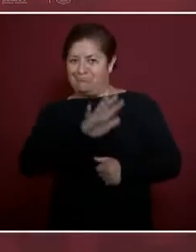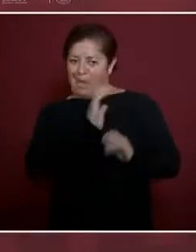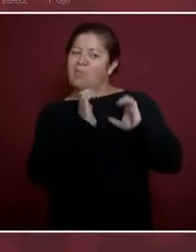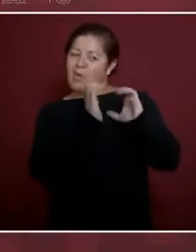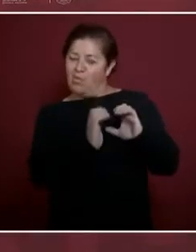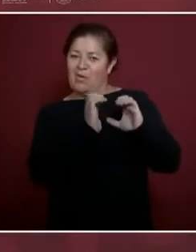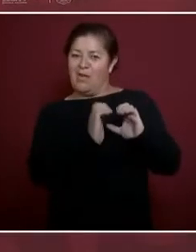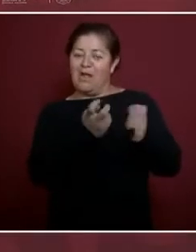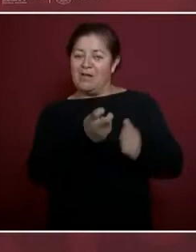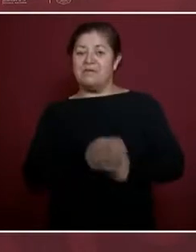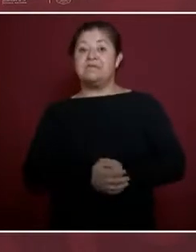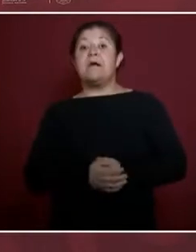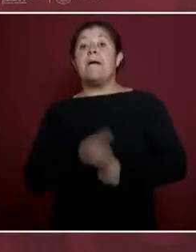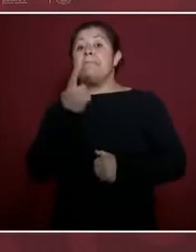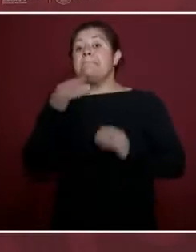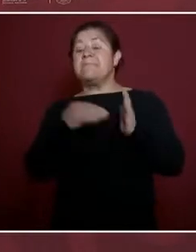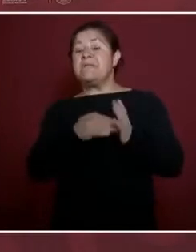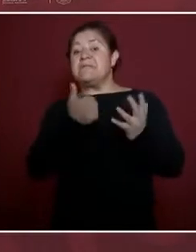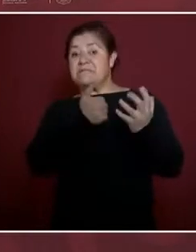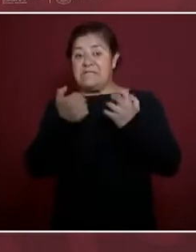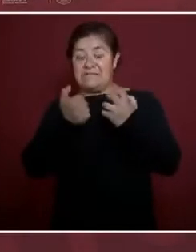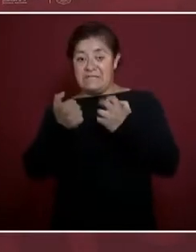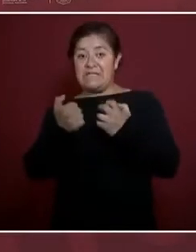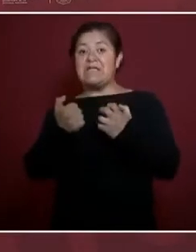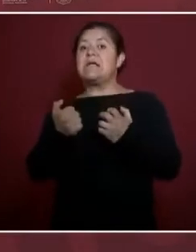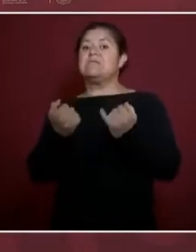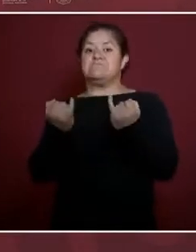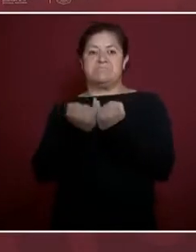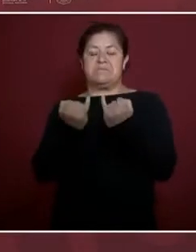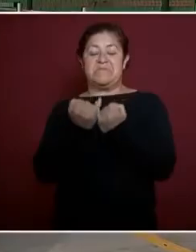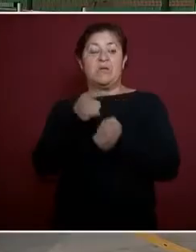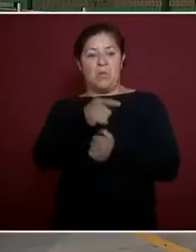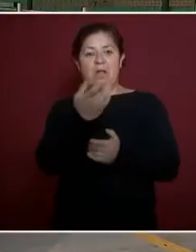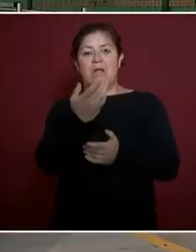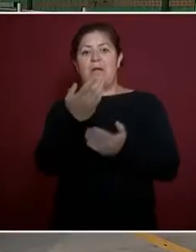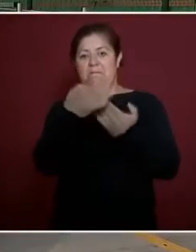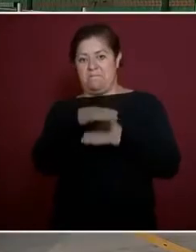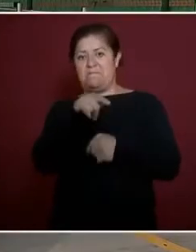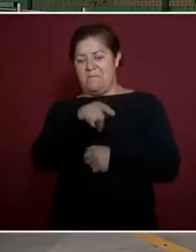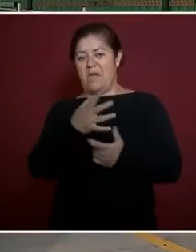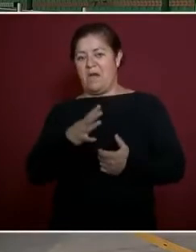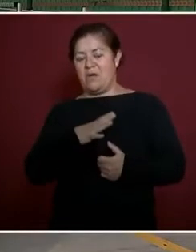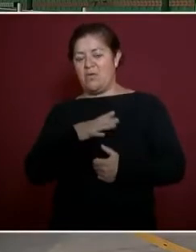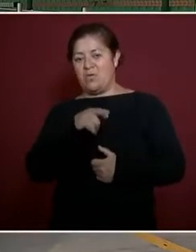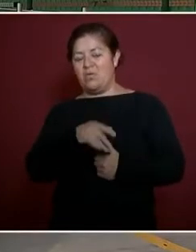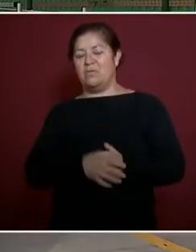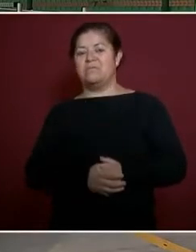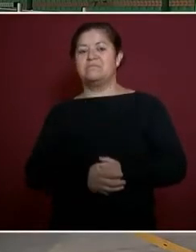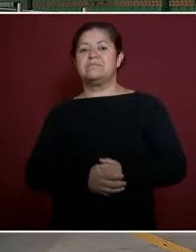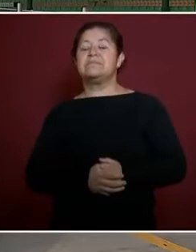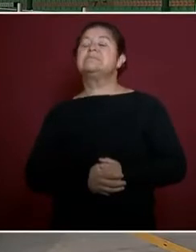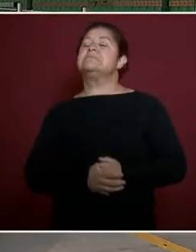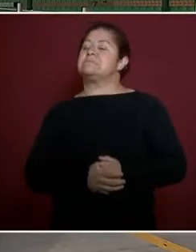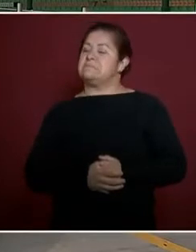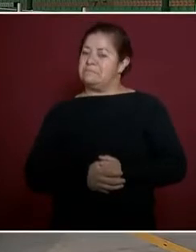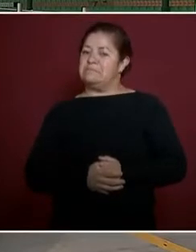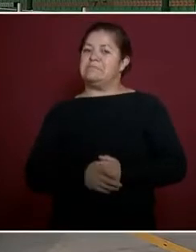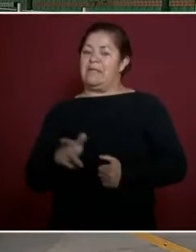mil 600 sucursales como esta, tienen que terminar